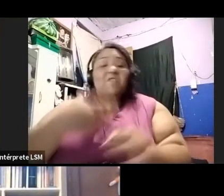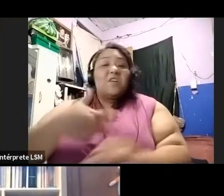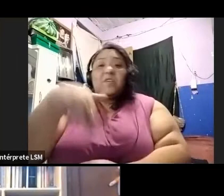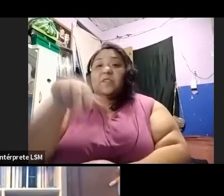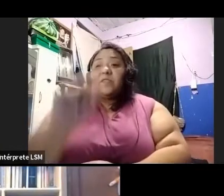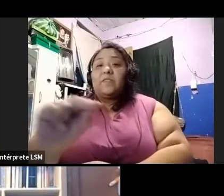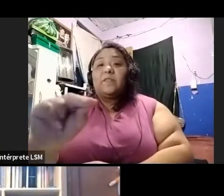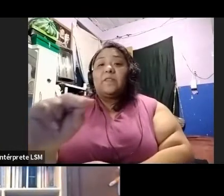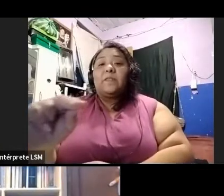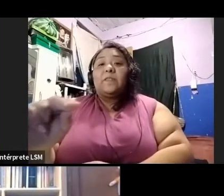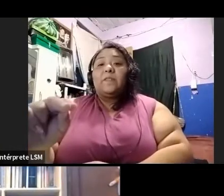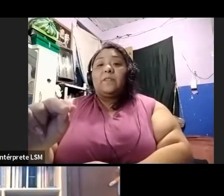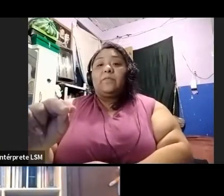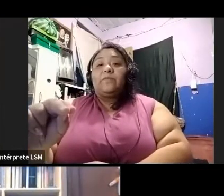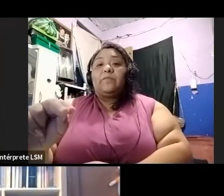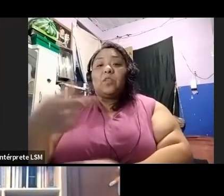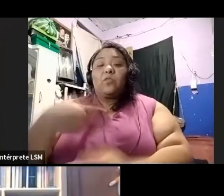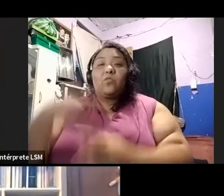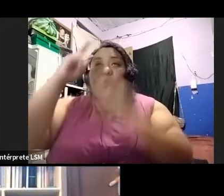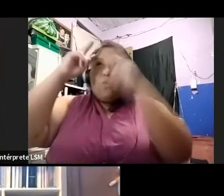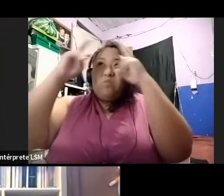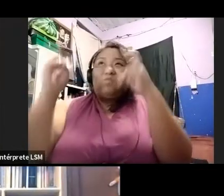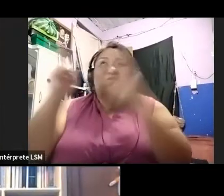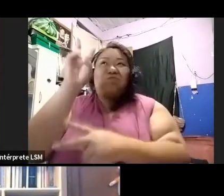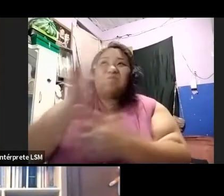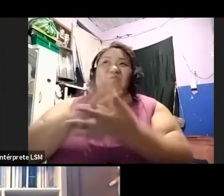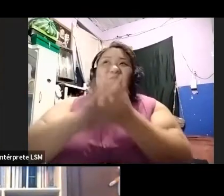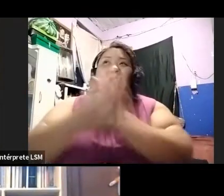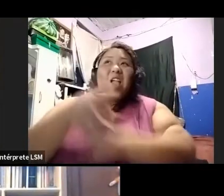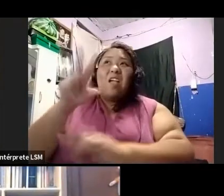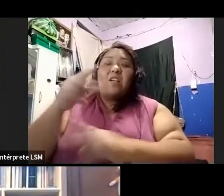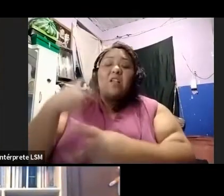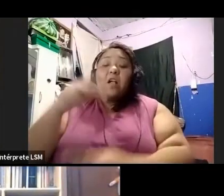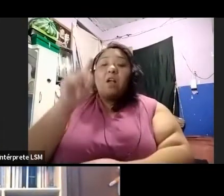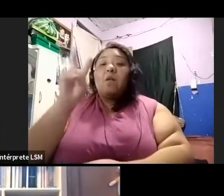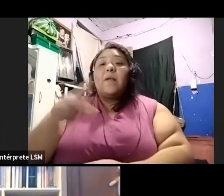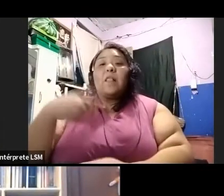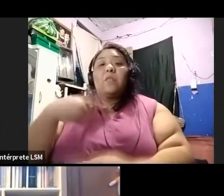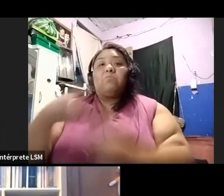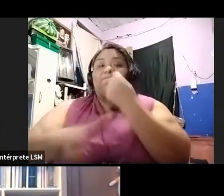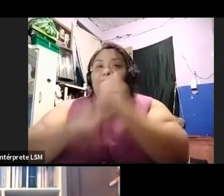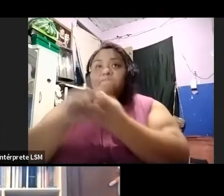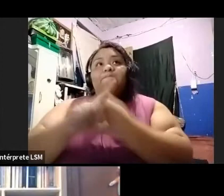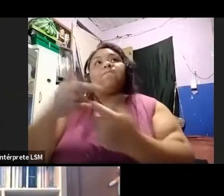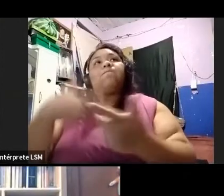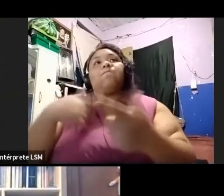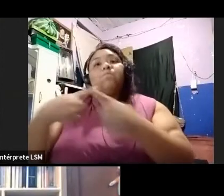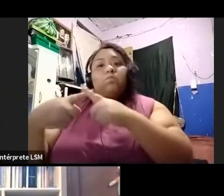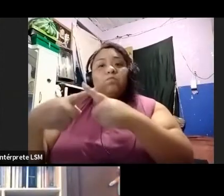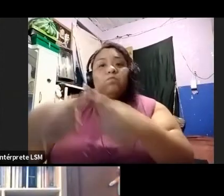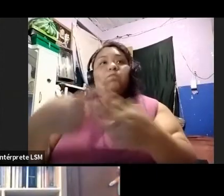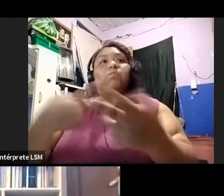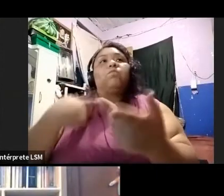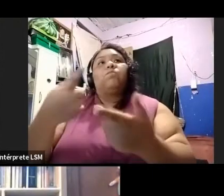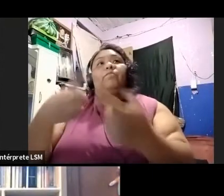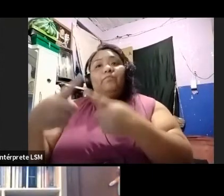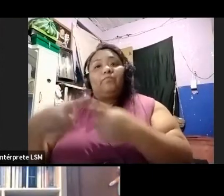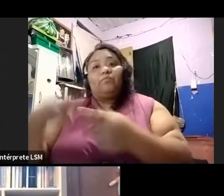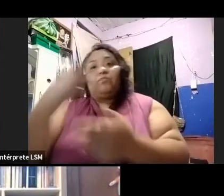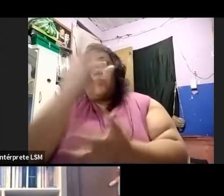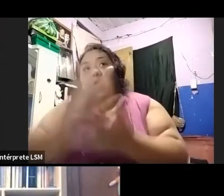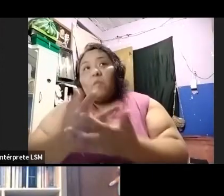un sueño irreal. Hemos tenido, pues, nuestras, nuestros grandes, nuestras grandes caídas, nuestros grandes